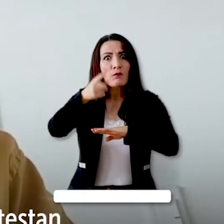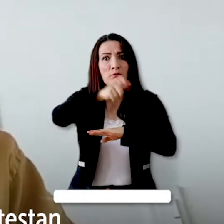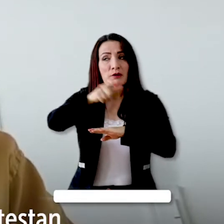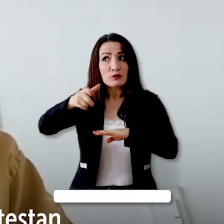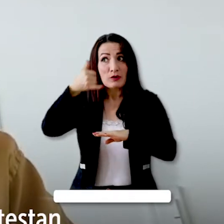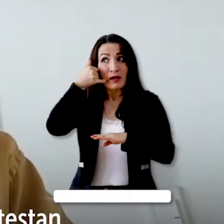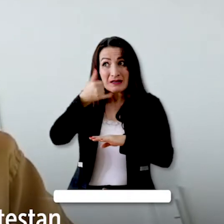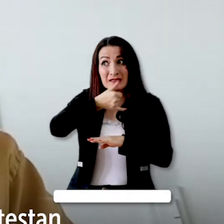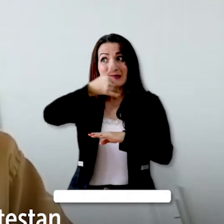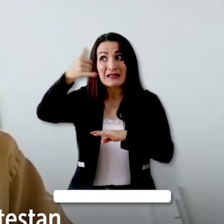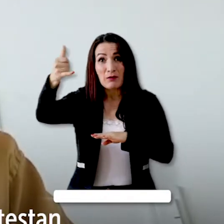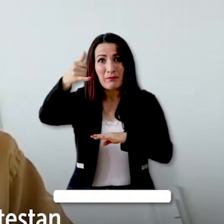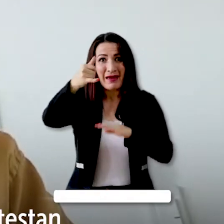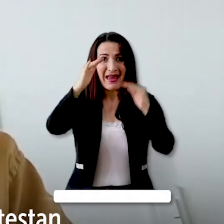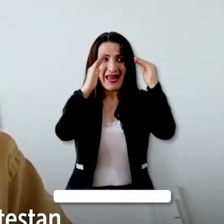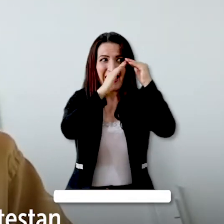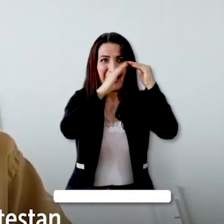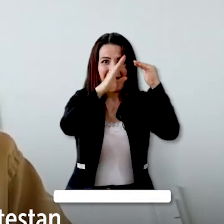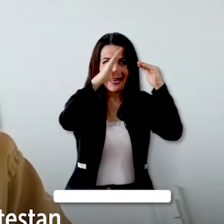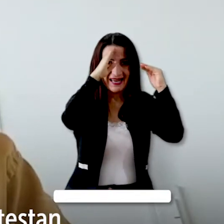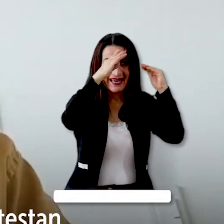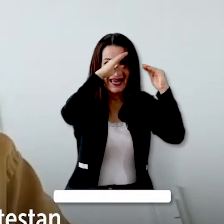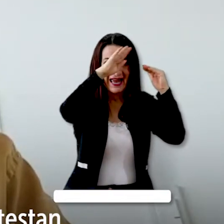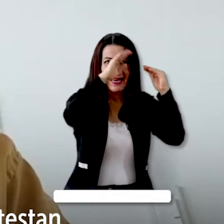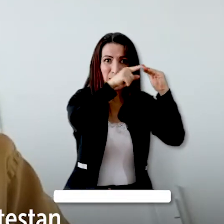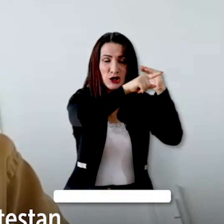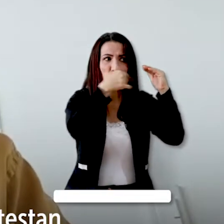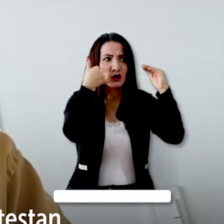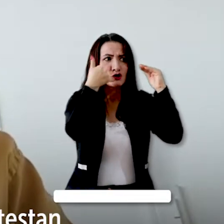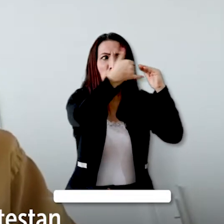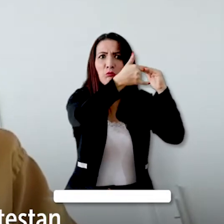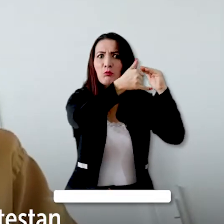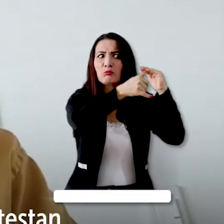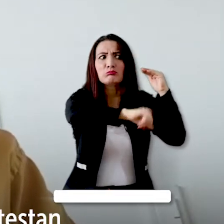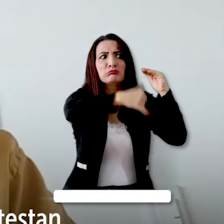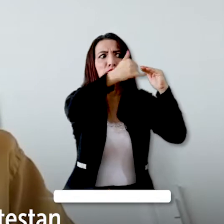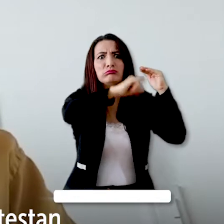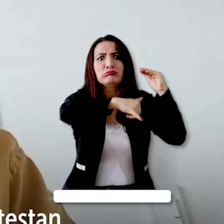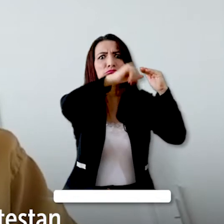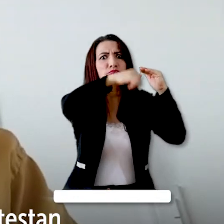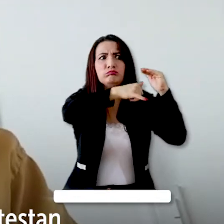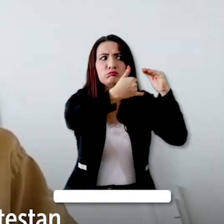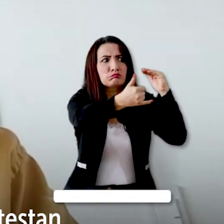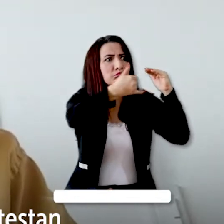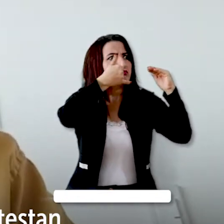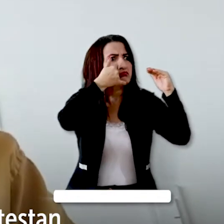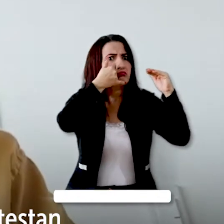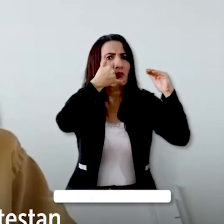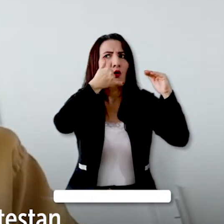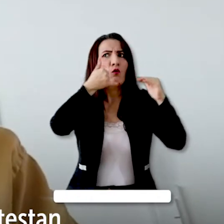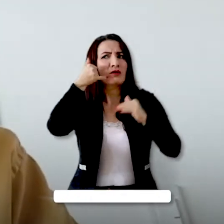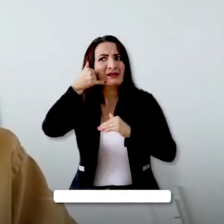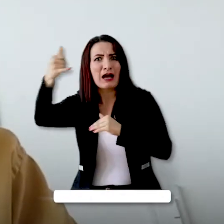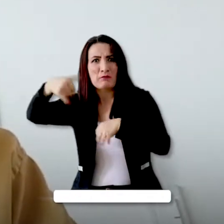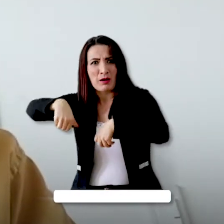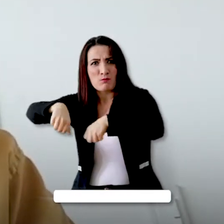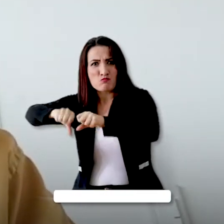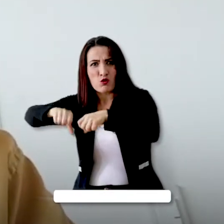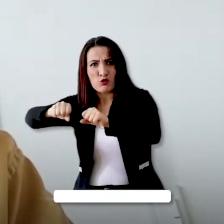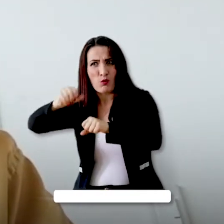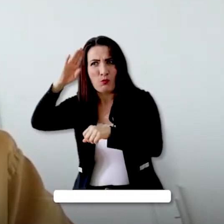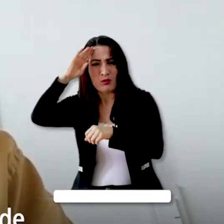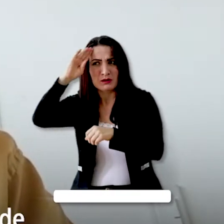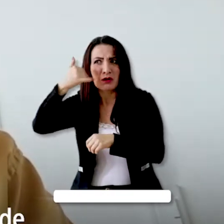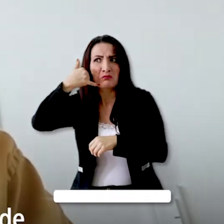no opera el teléfono del CAI, ni no contestan, ni de los